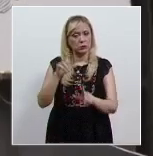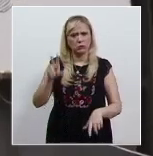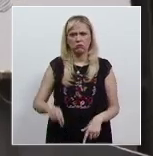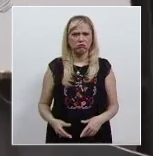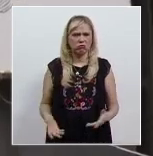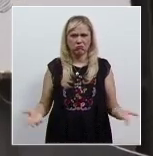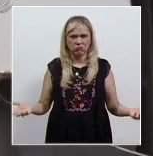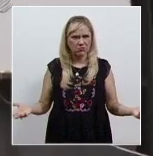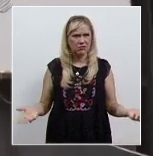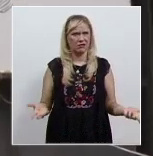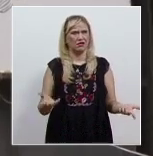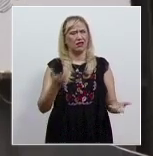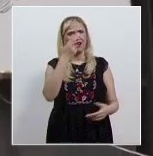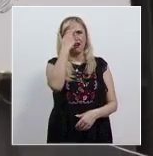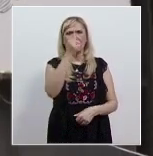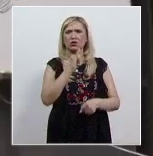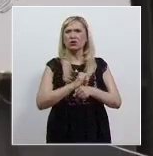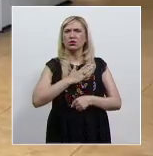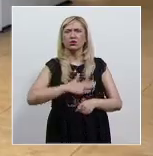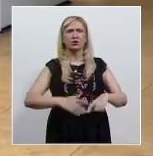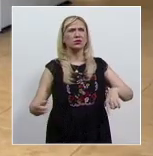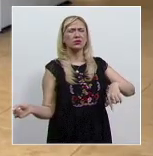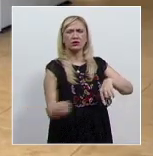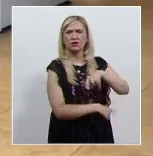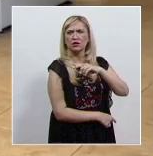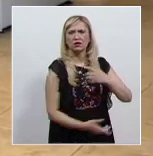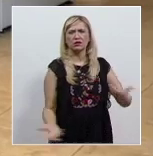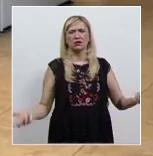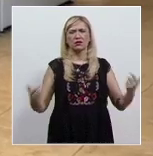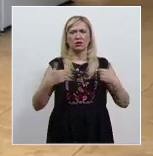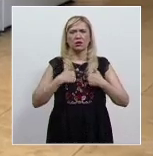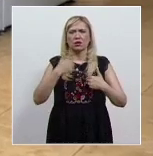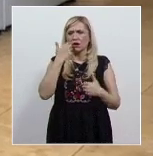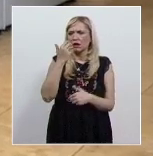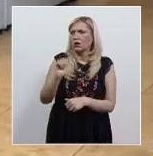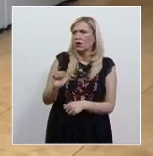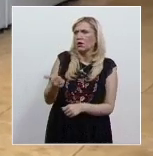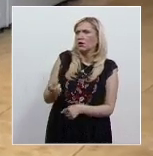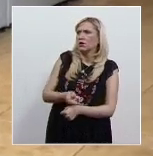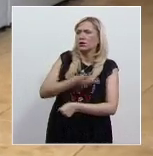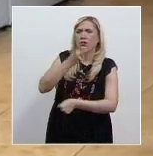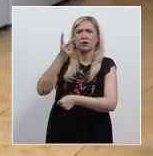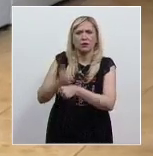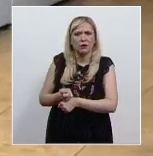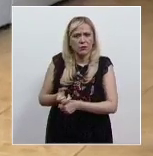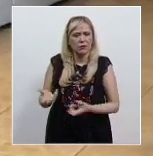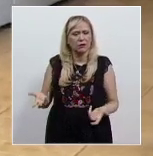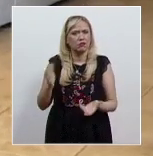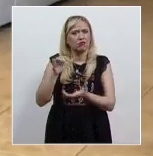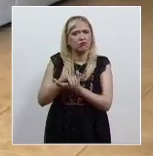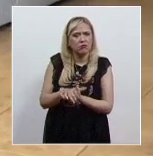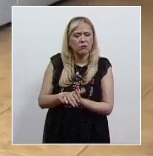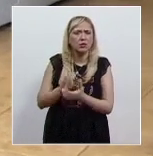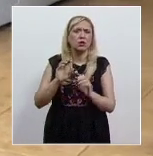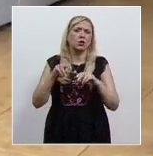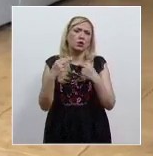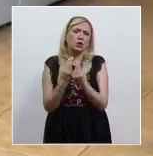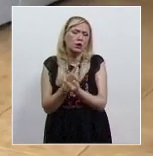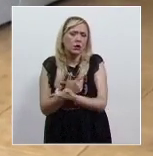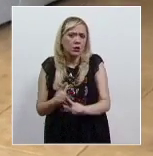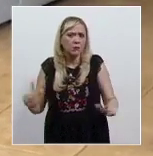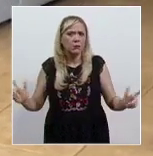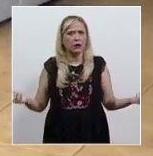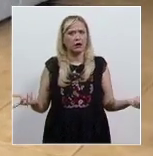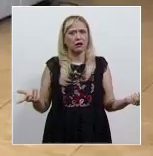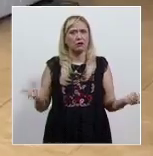distinción injustificada, sino que limita a la persona a contraer nuevamente matrimonio o a unirse en concubinato